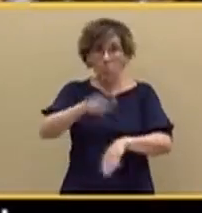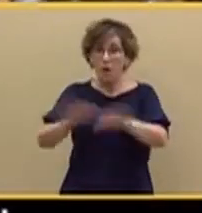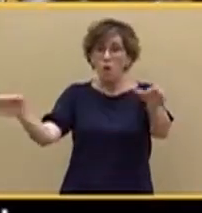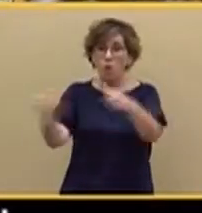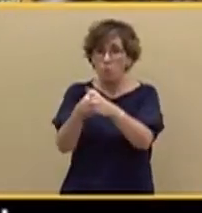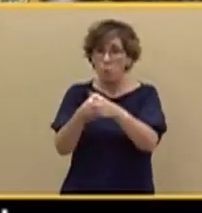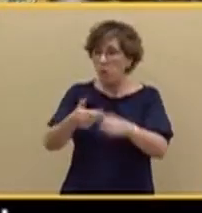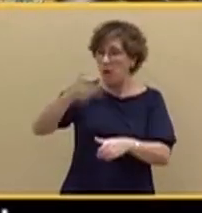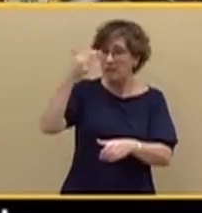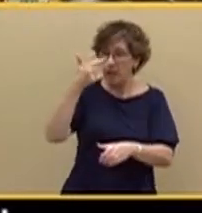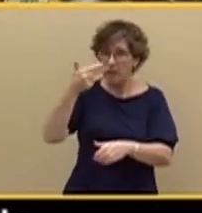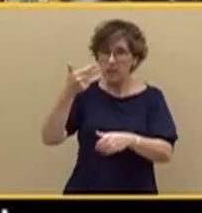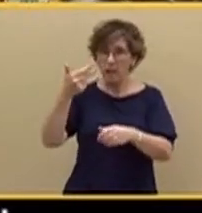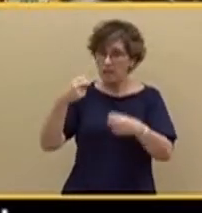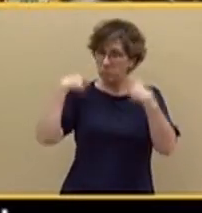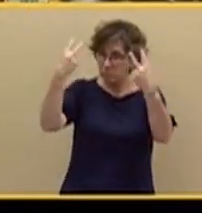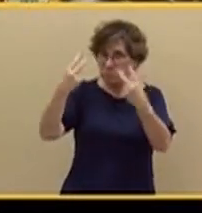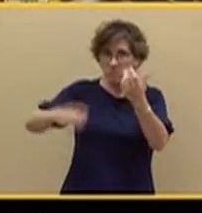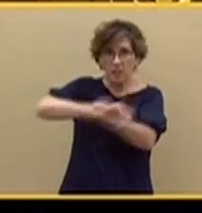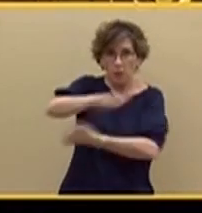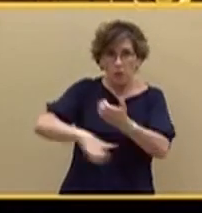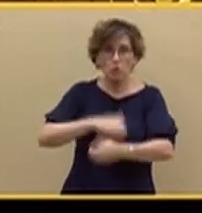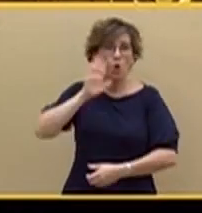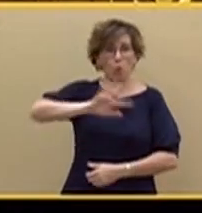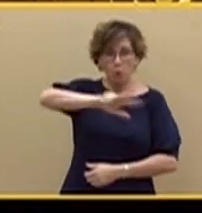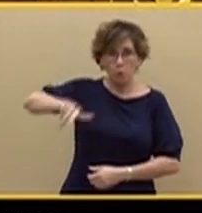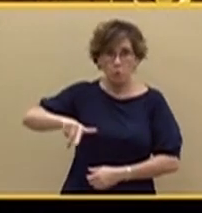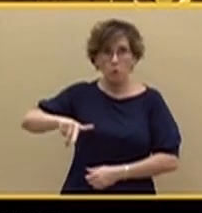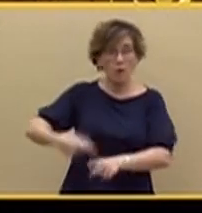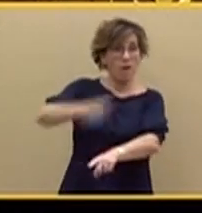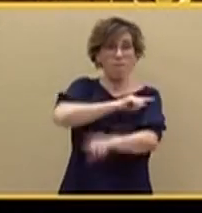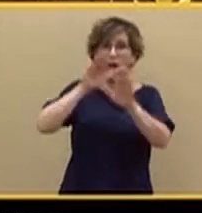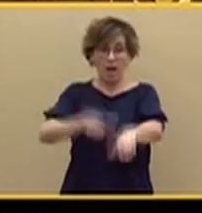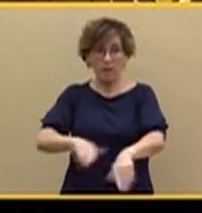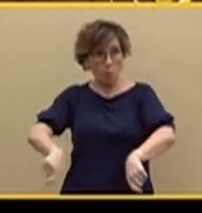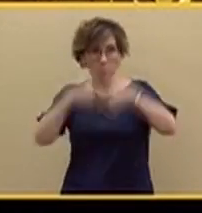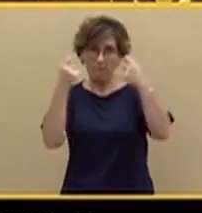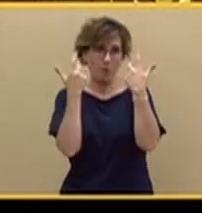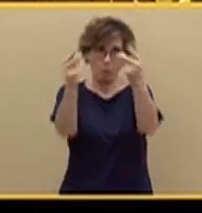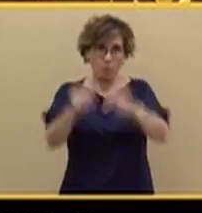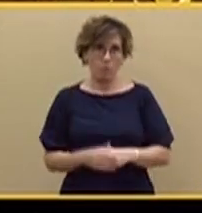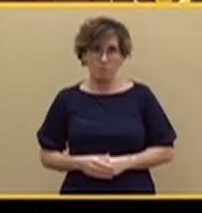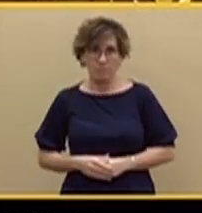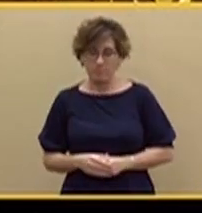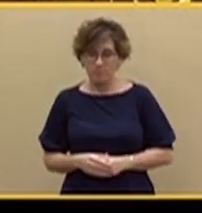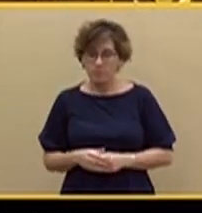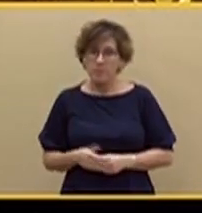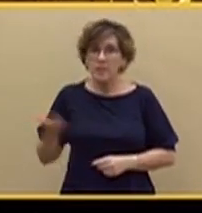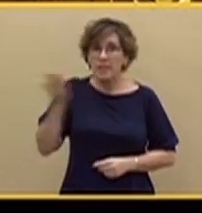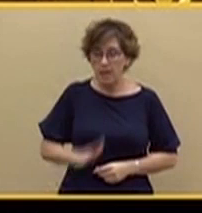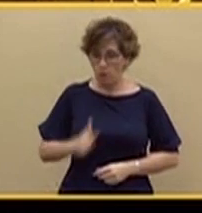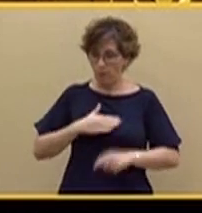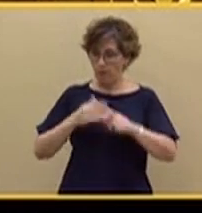corruptos y mitad fanáticos. Porque no saben ustedes cuántos hijos de comerciantes y obreros y